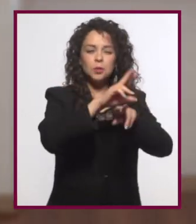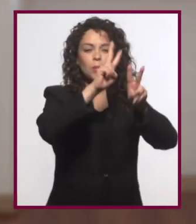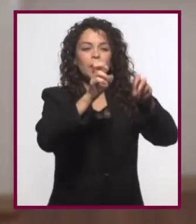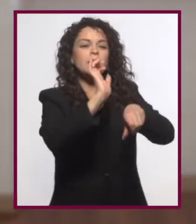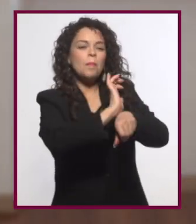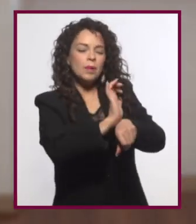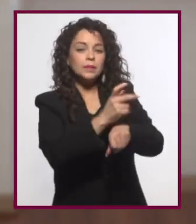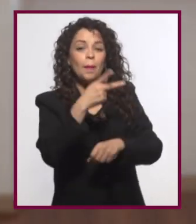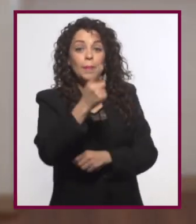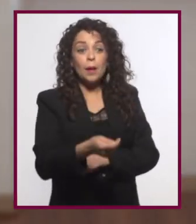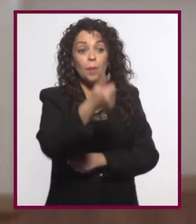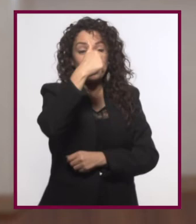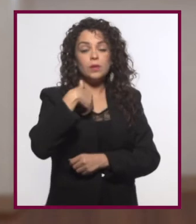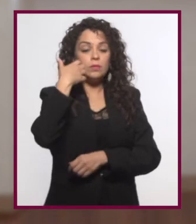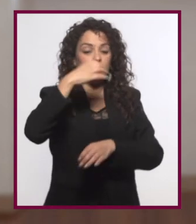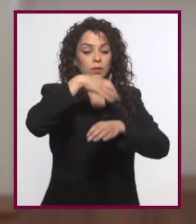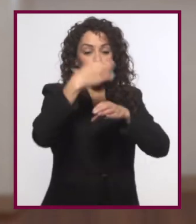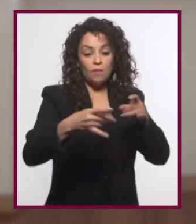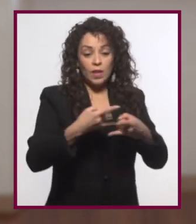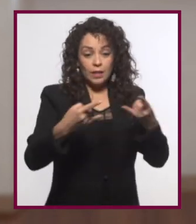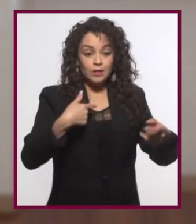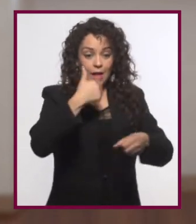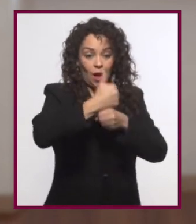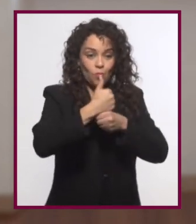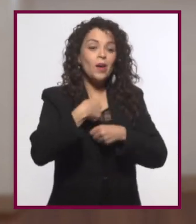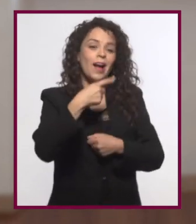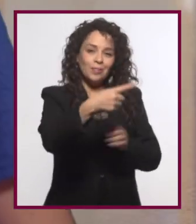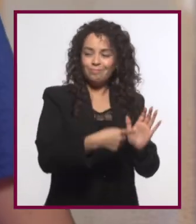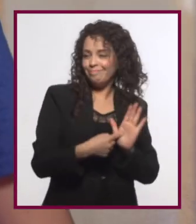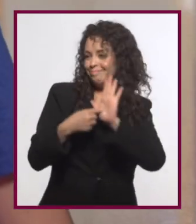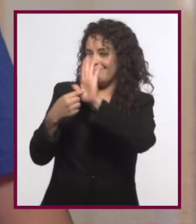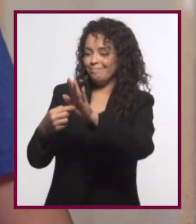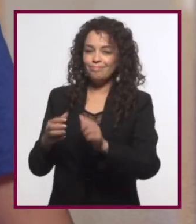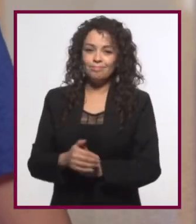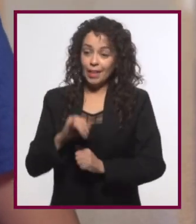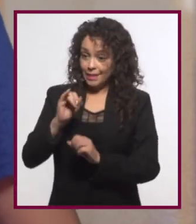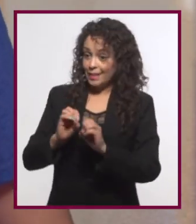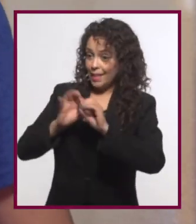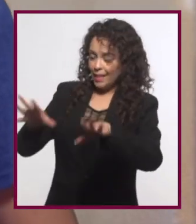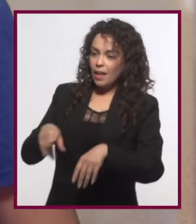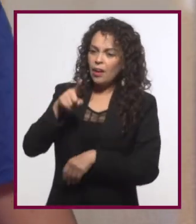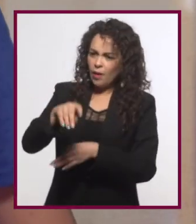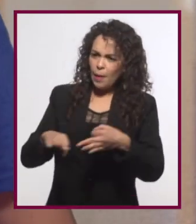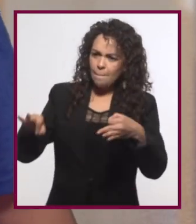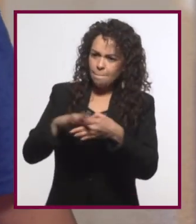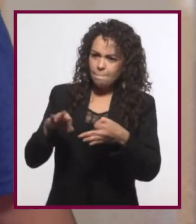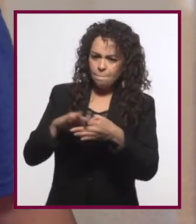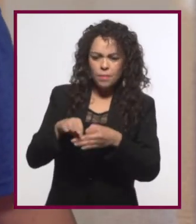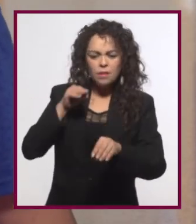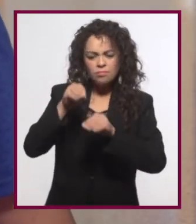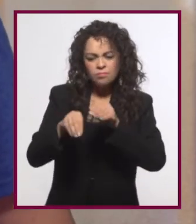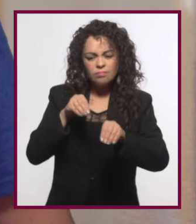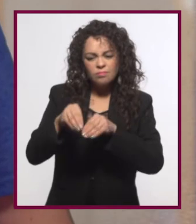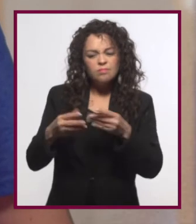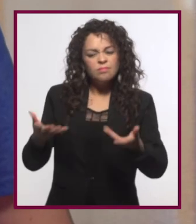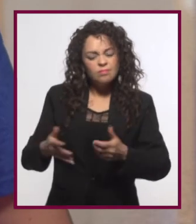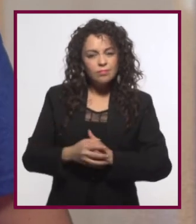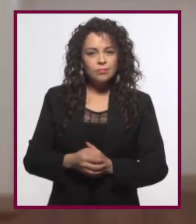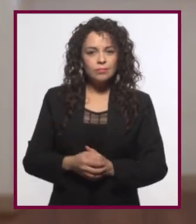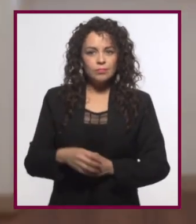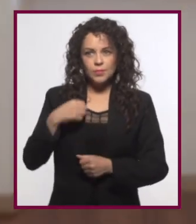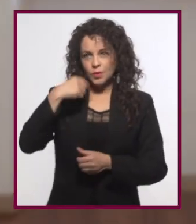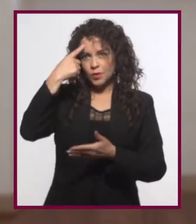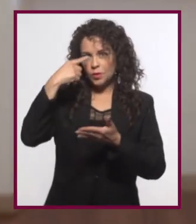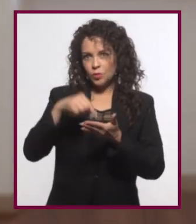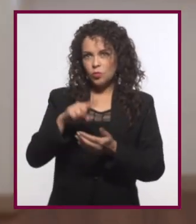cine, pero primero quiero terminar la historia de mi abuela y mostrársela. ¡Claro! ¿Con qué frecuencia le agregarías entradas? Mmm,